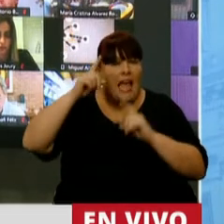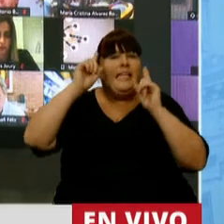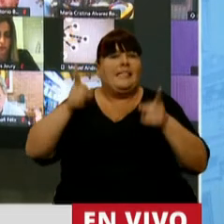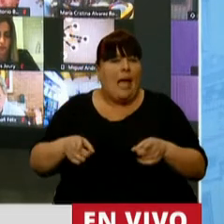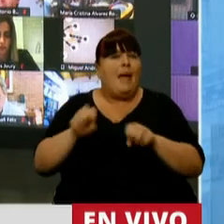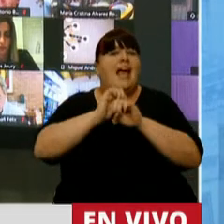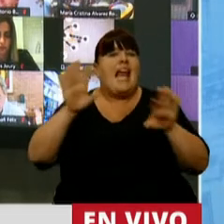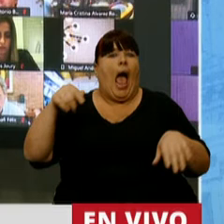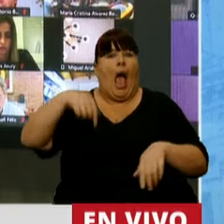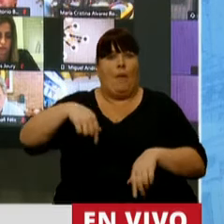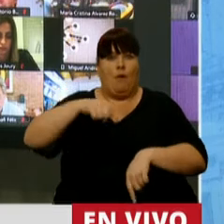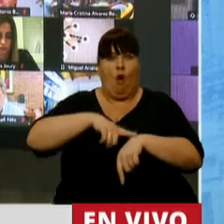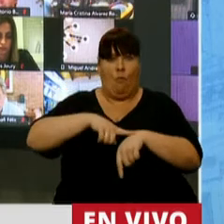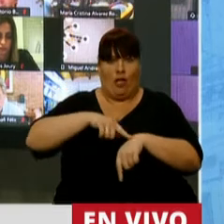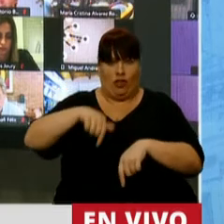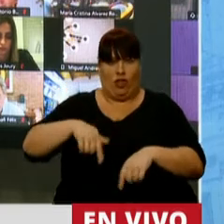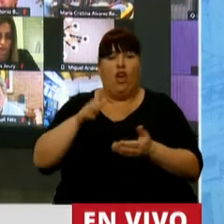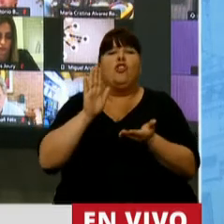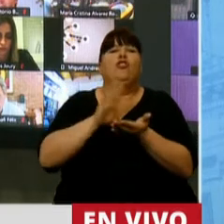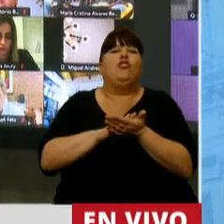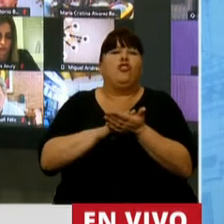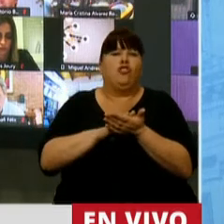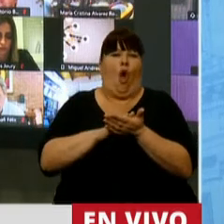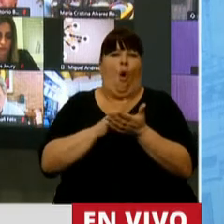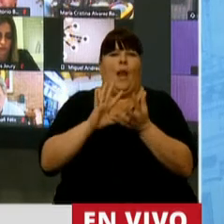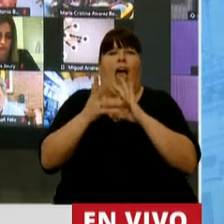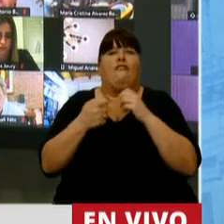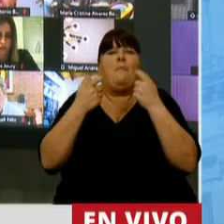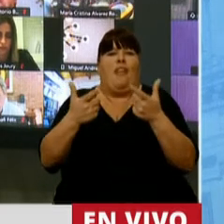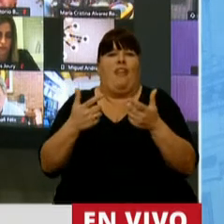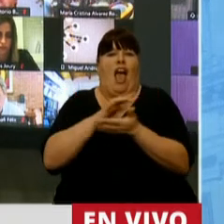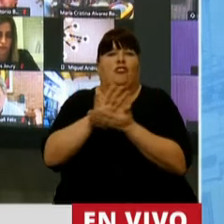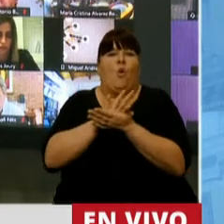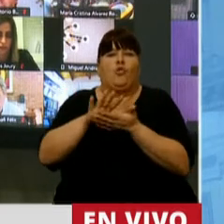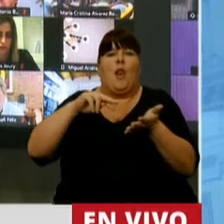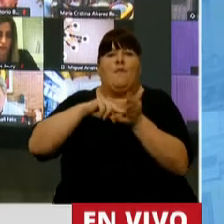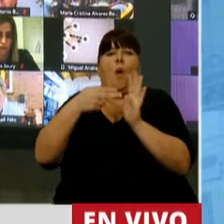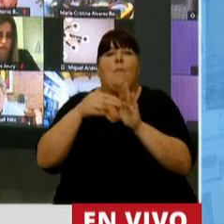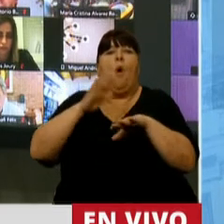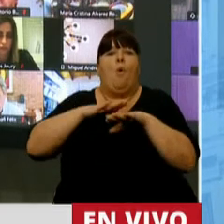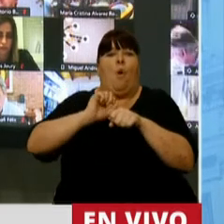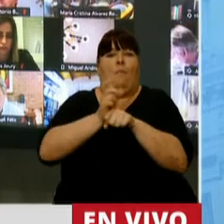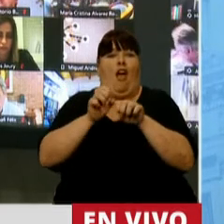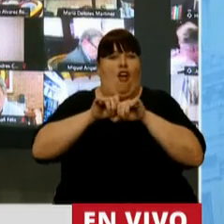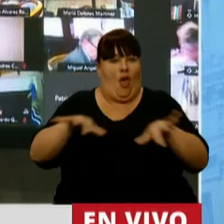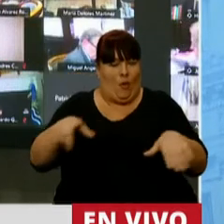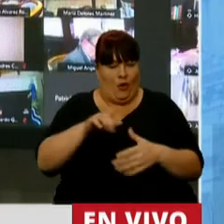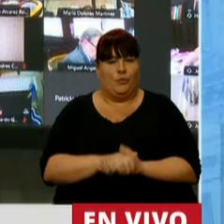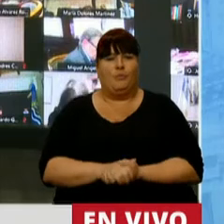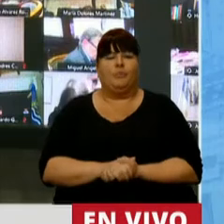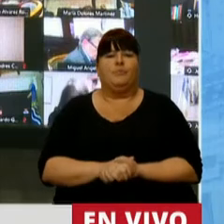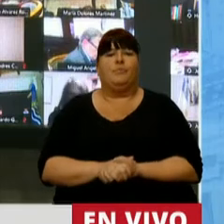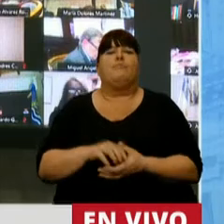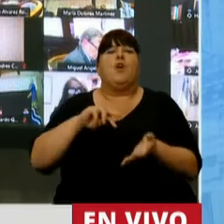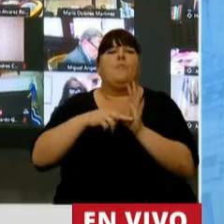condiciona gravemente el presente, especialmente con respecto a las herramientas para hacer frente a la crisis generada por la pandemia. La crisis